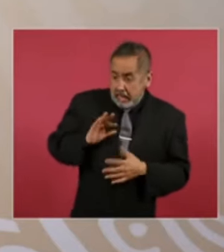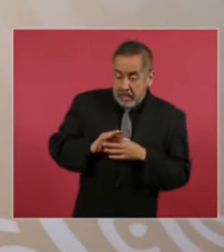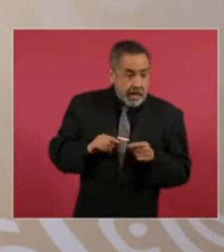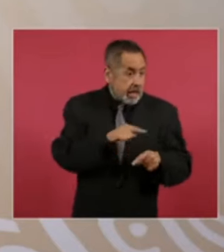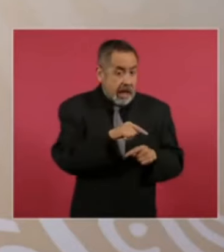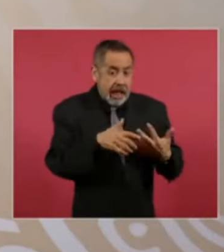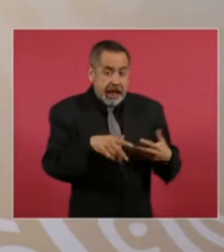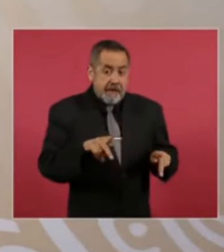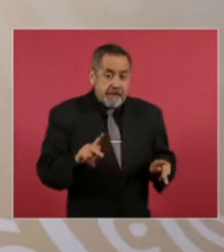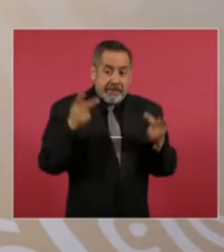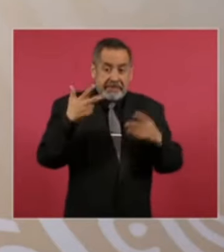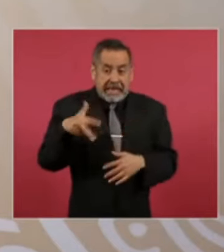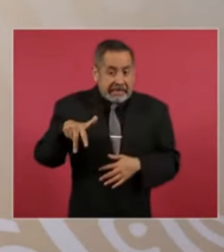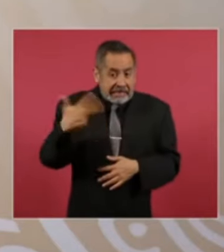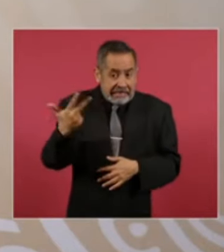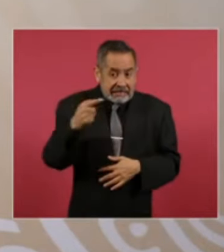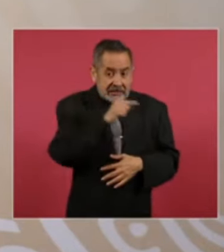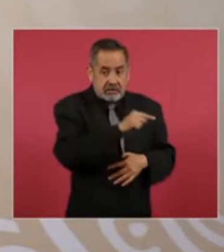este le digo sí